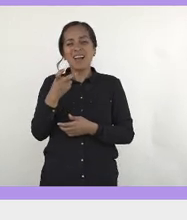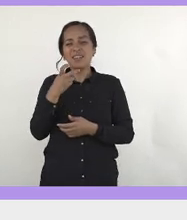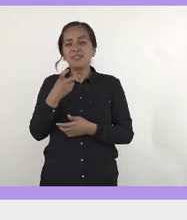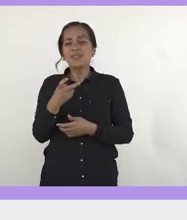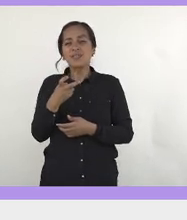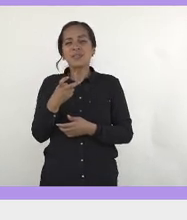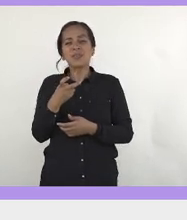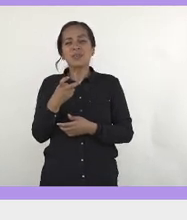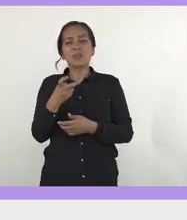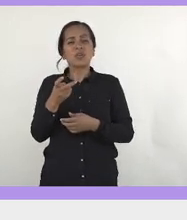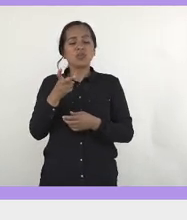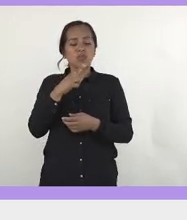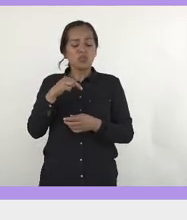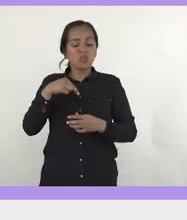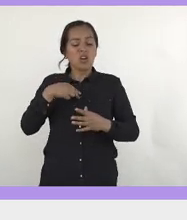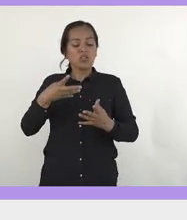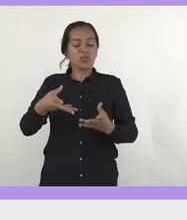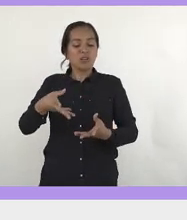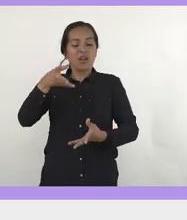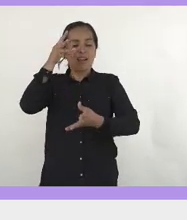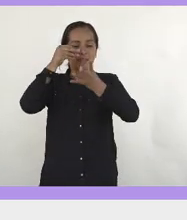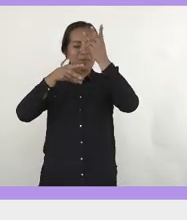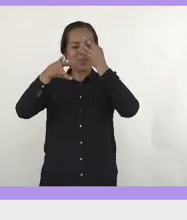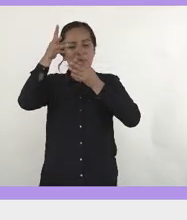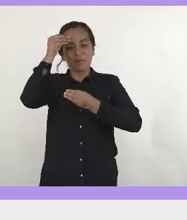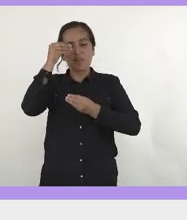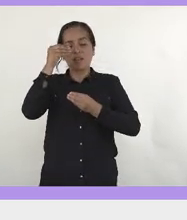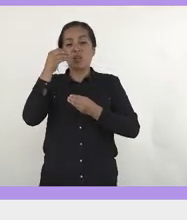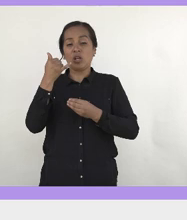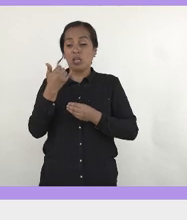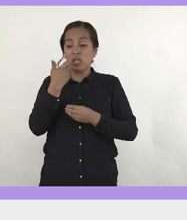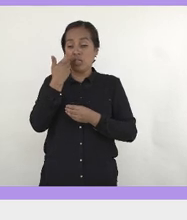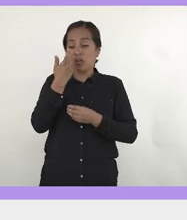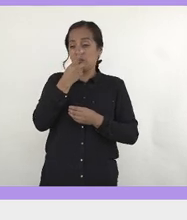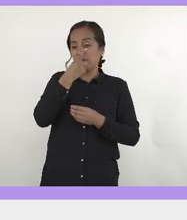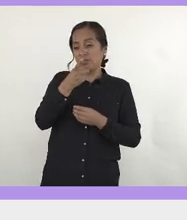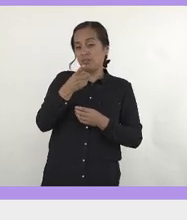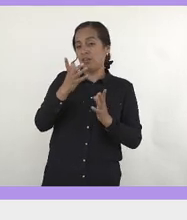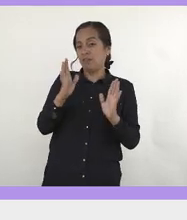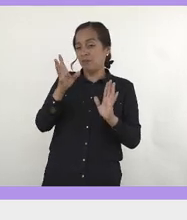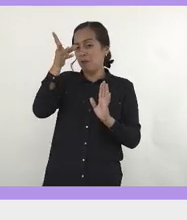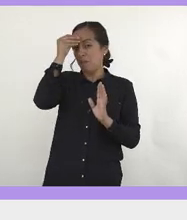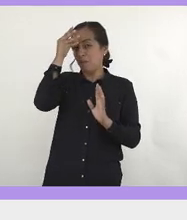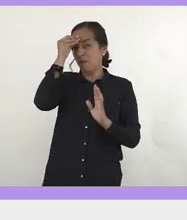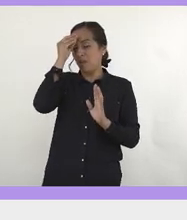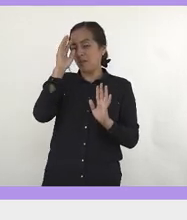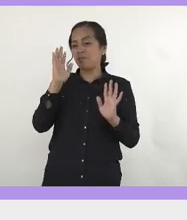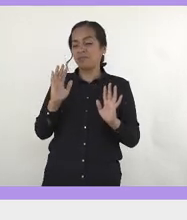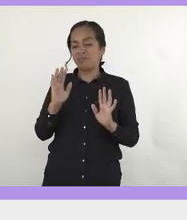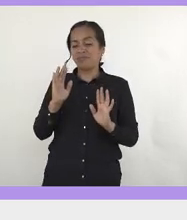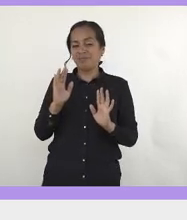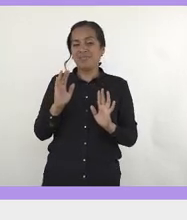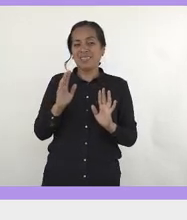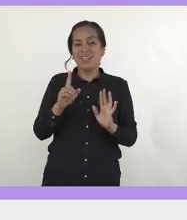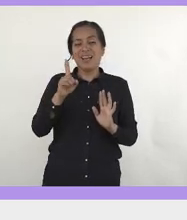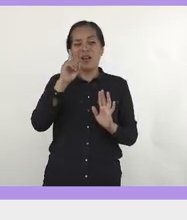que hemos construido y que podemos, y quiero hacer hincapié en construir, porque el género es una construcción social, o sea, el sexo es